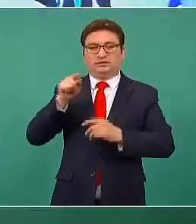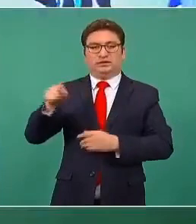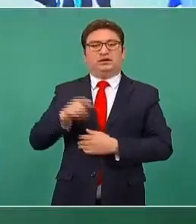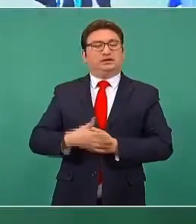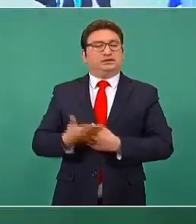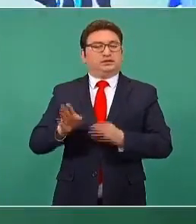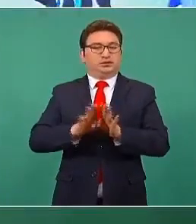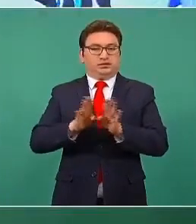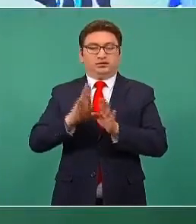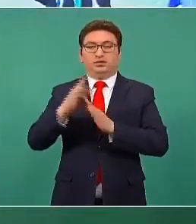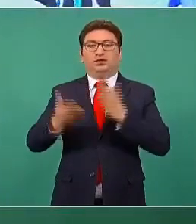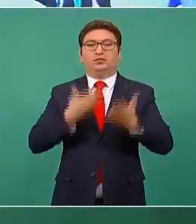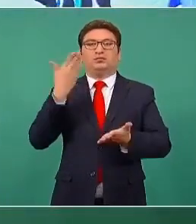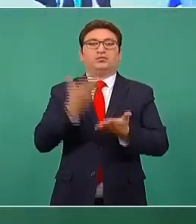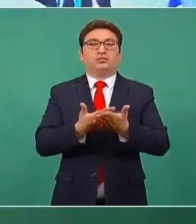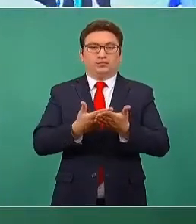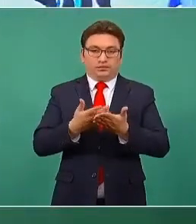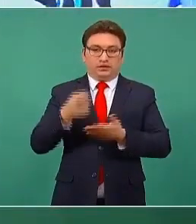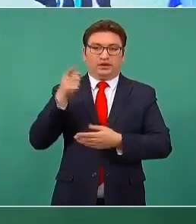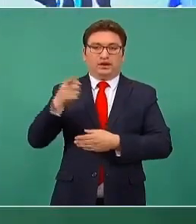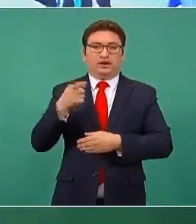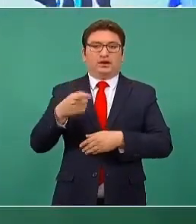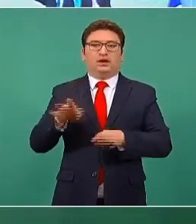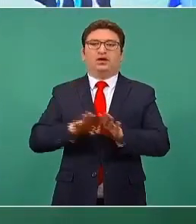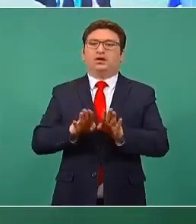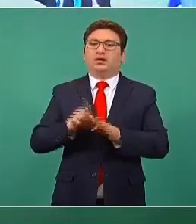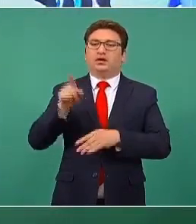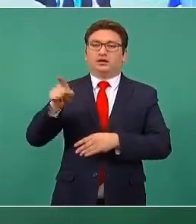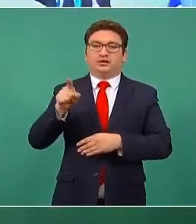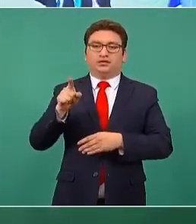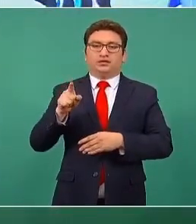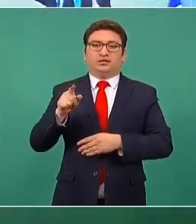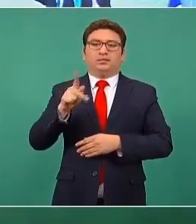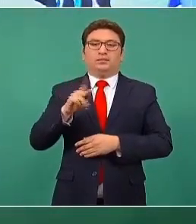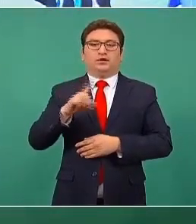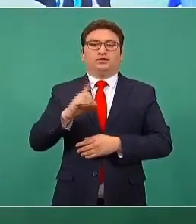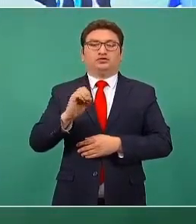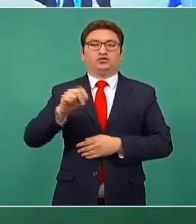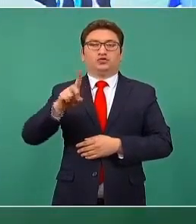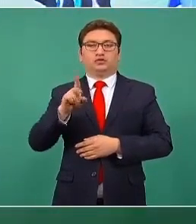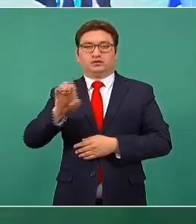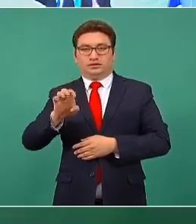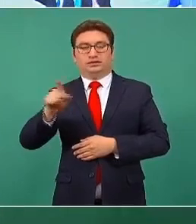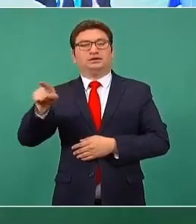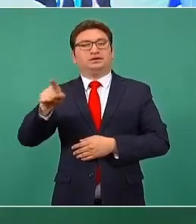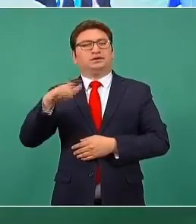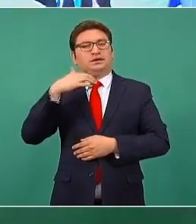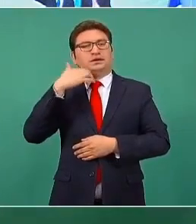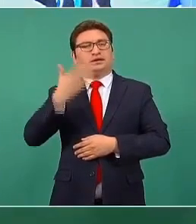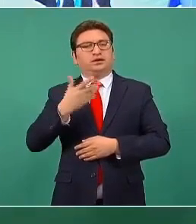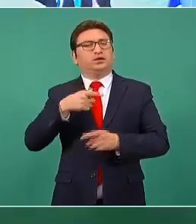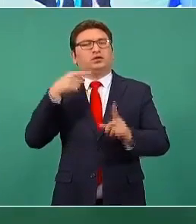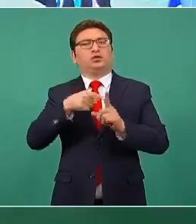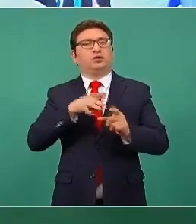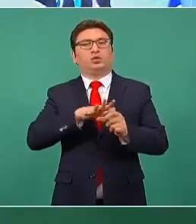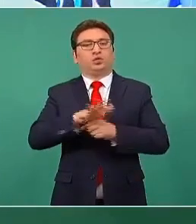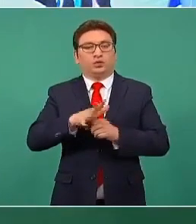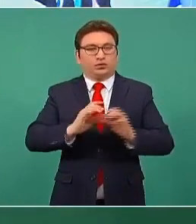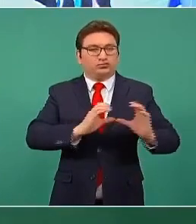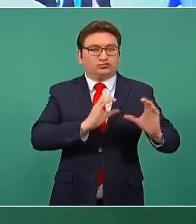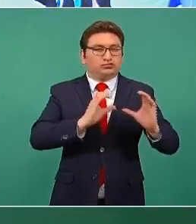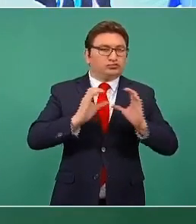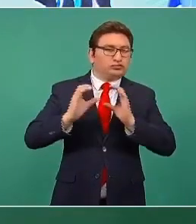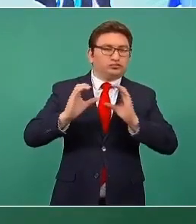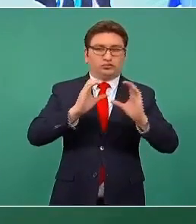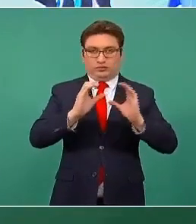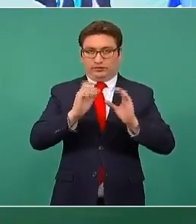Hay una iniciativa francesa que se llama Presode, que tiene como objetivo monitorear el surgimiento de nuevas